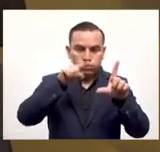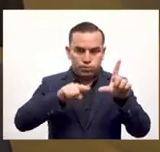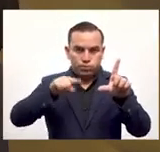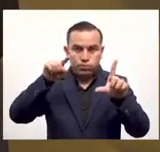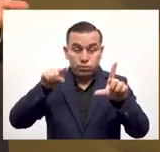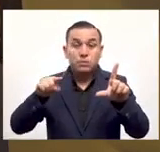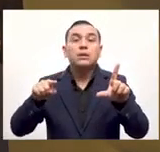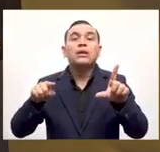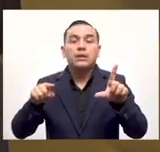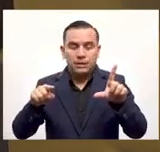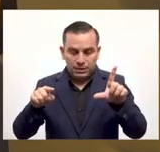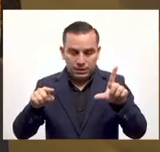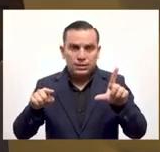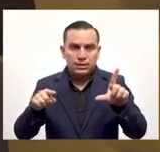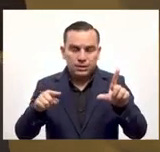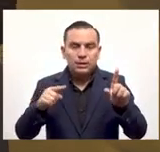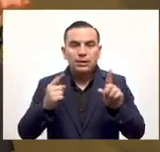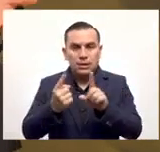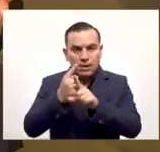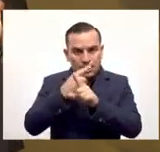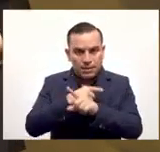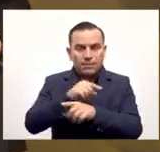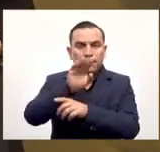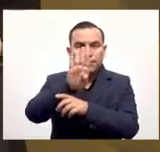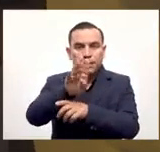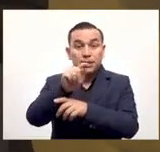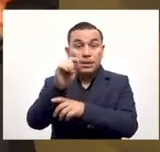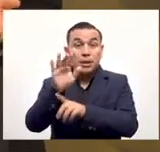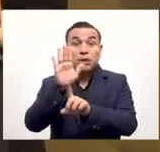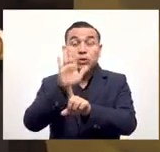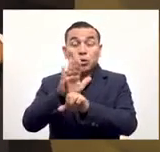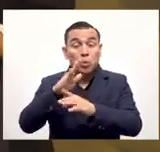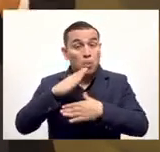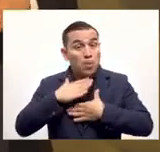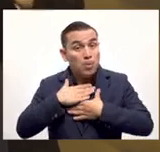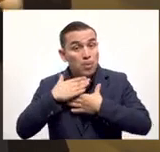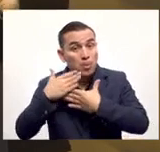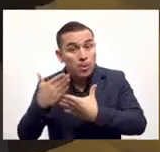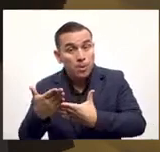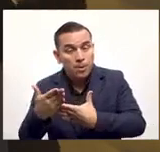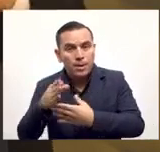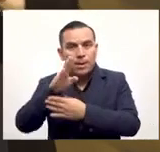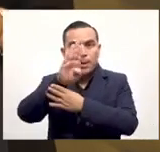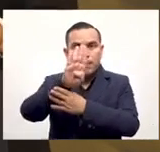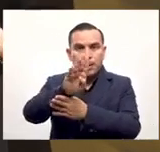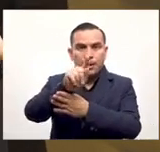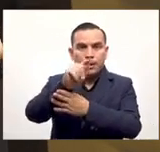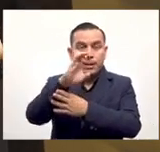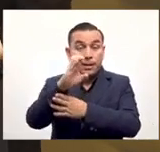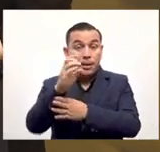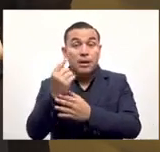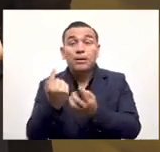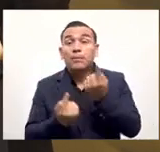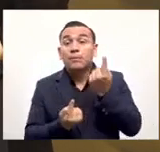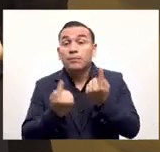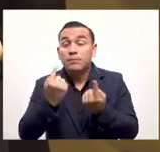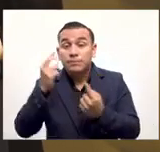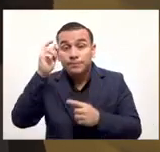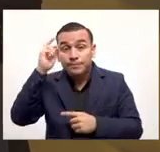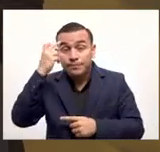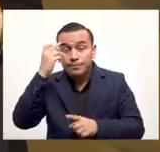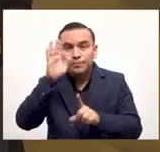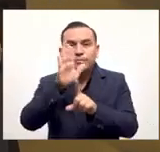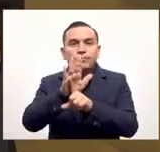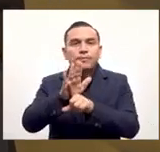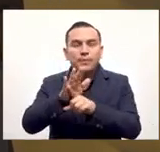mercado y sube de precio puede bajar de precio en relación al dólar? por supuesto pero esto es voluntario si alguien quiere recibir bitcoin o alguien quiere invertir en bitcoin